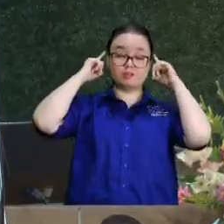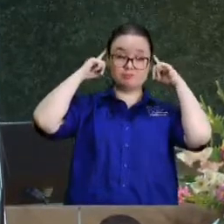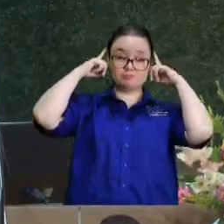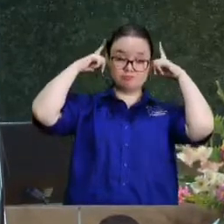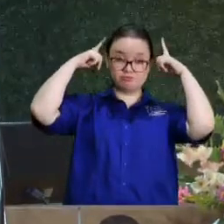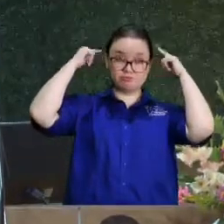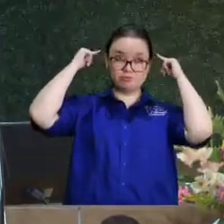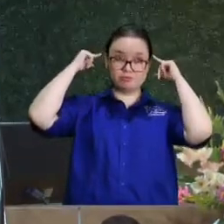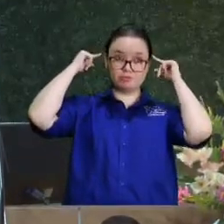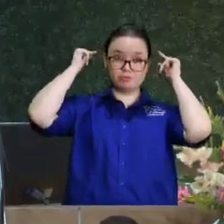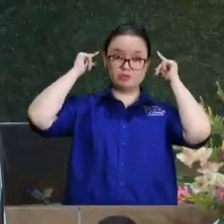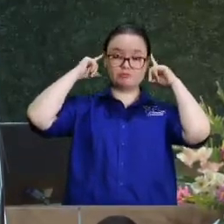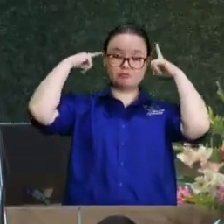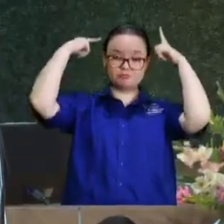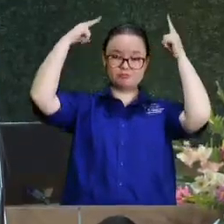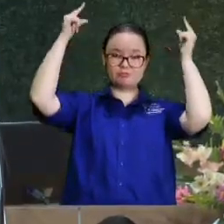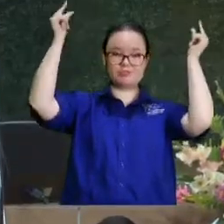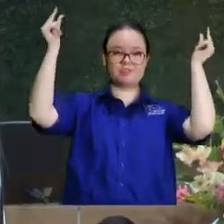se vuelven anakim